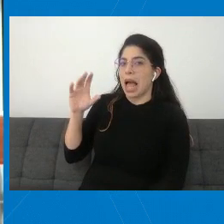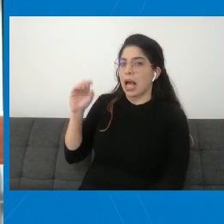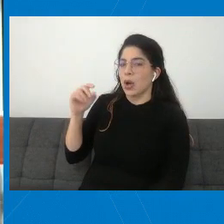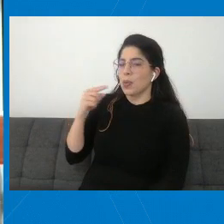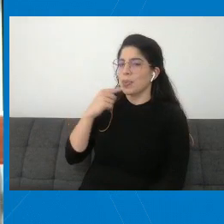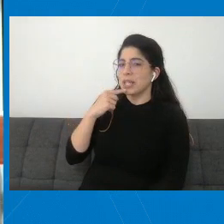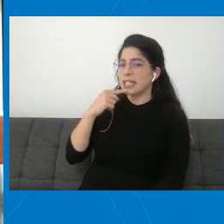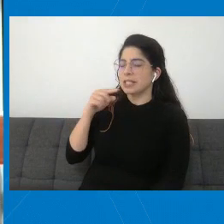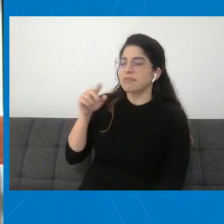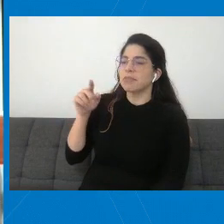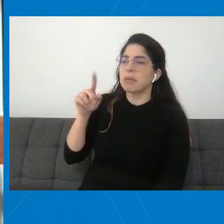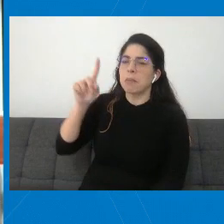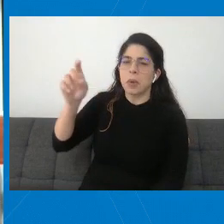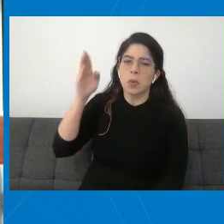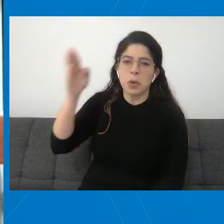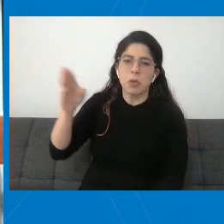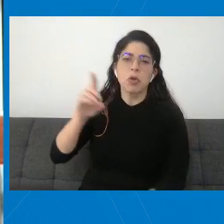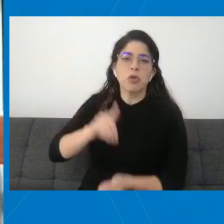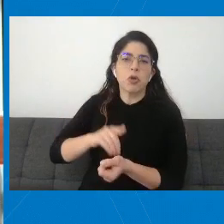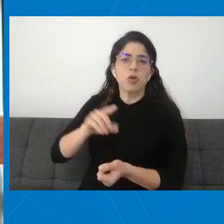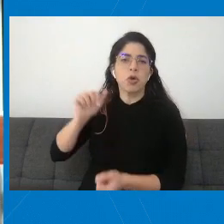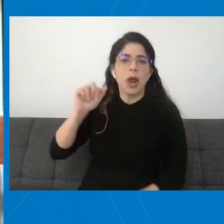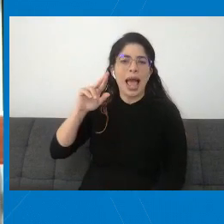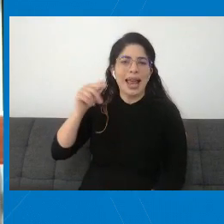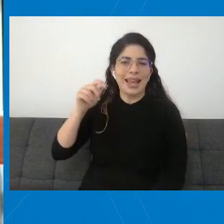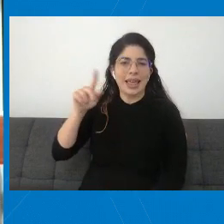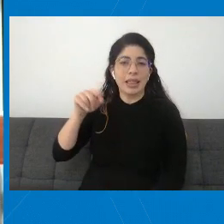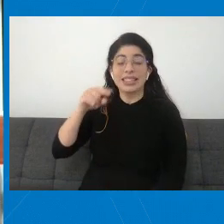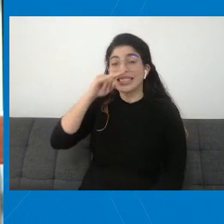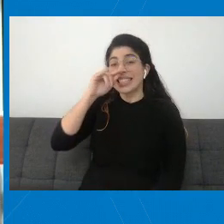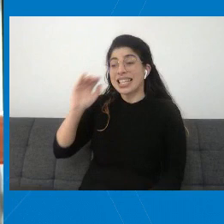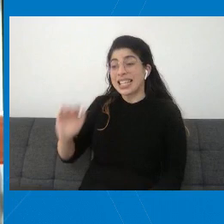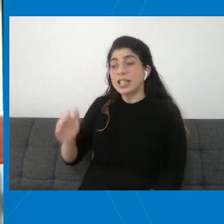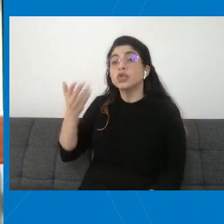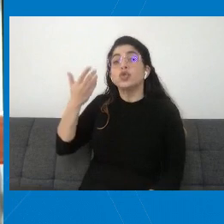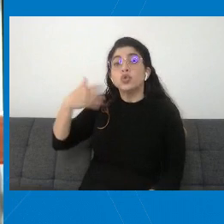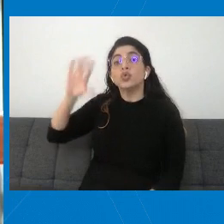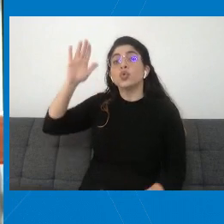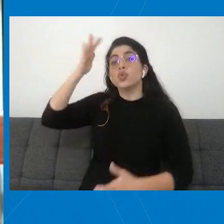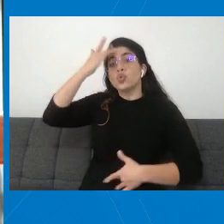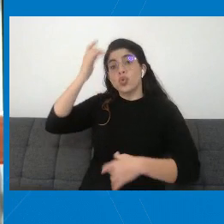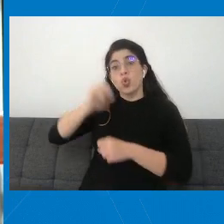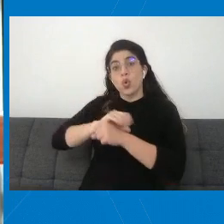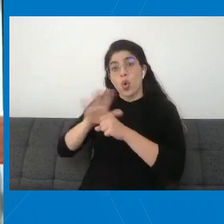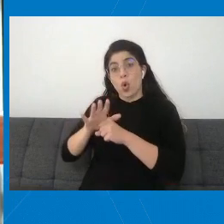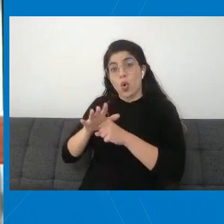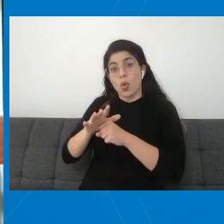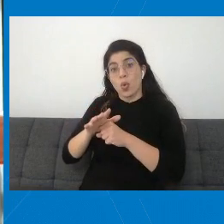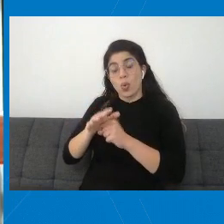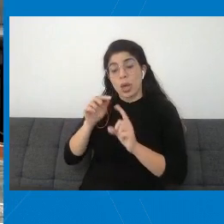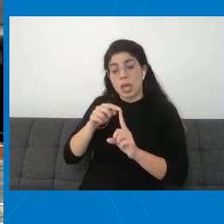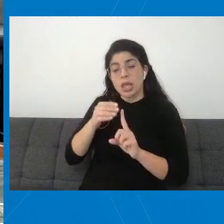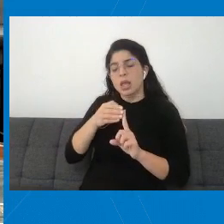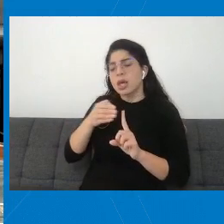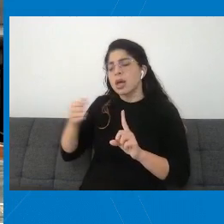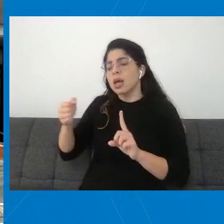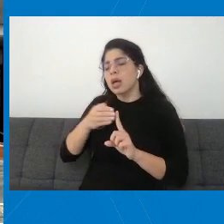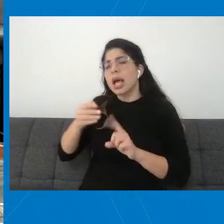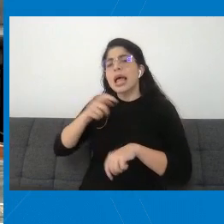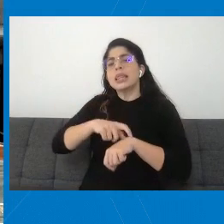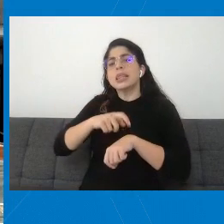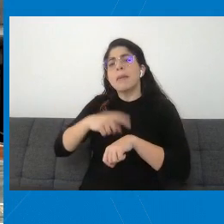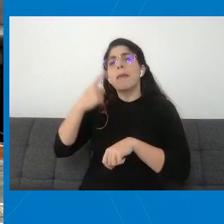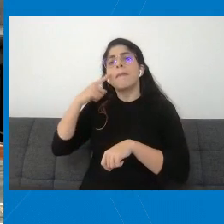vez usted nos pueda dar la respuesta. Si un niño tuvo COVID, ¿cuánto tiempo hay que dejar para vacunarse? Sí.